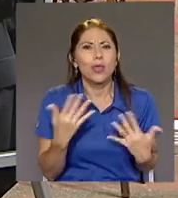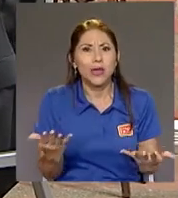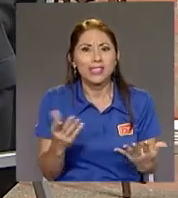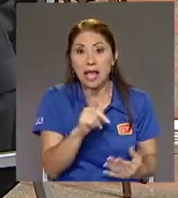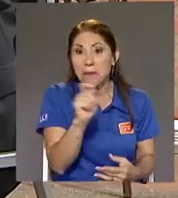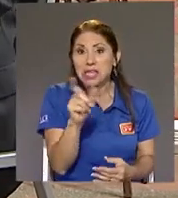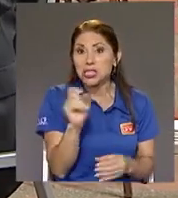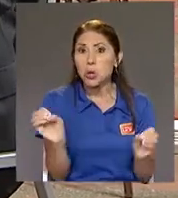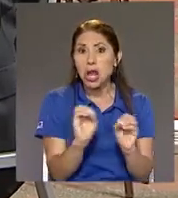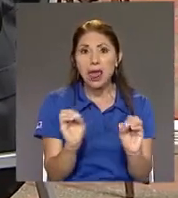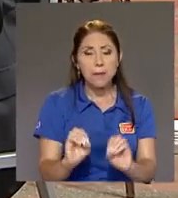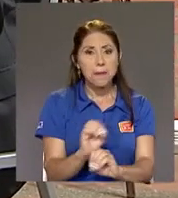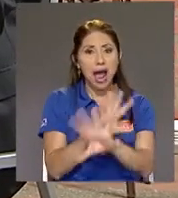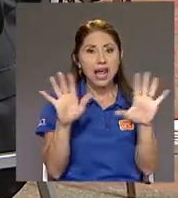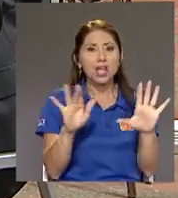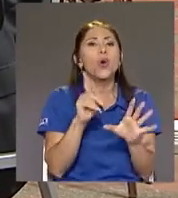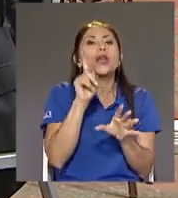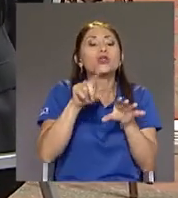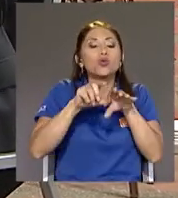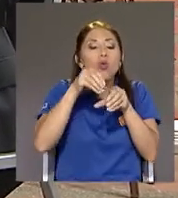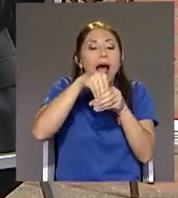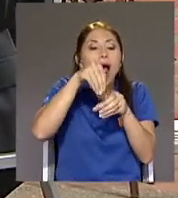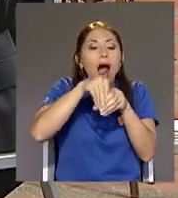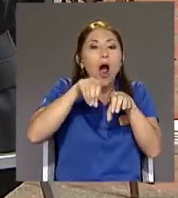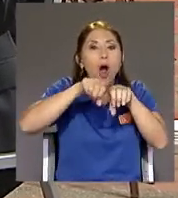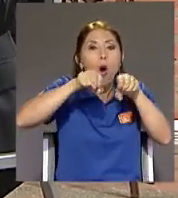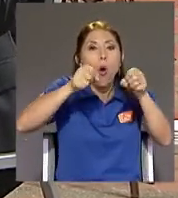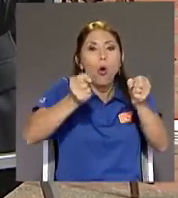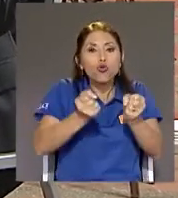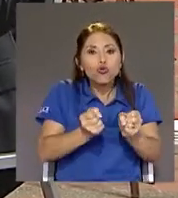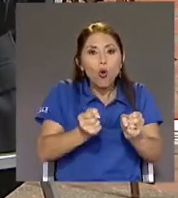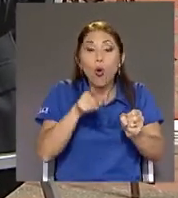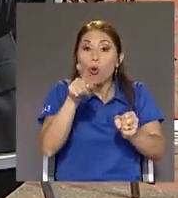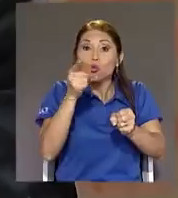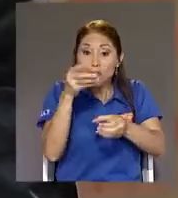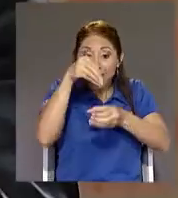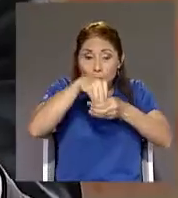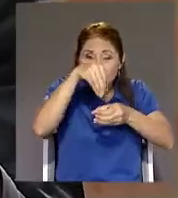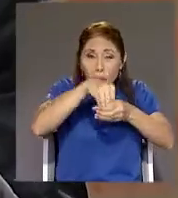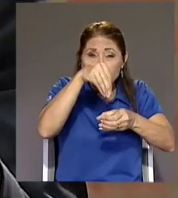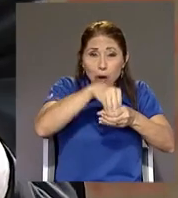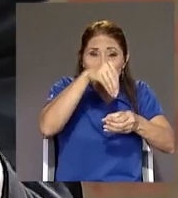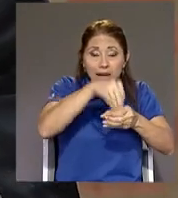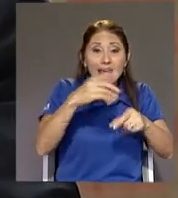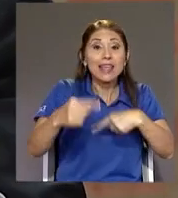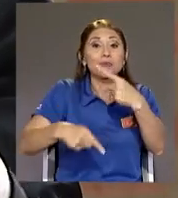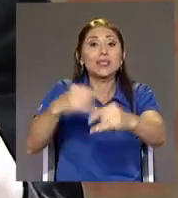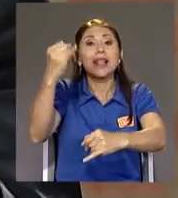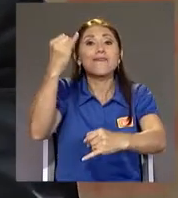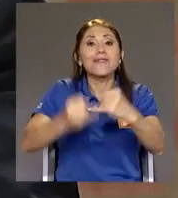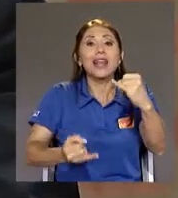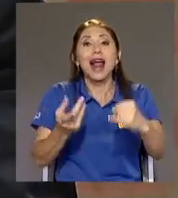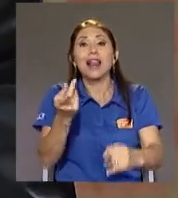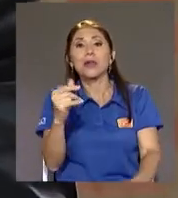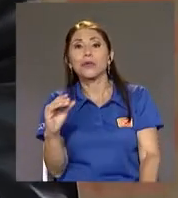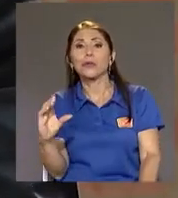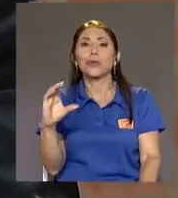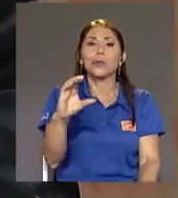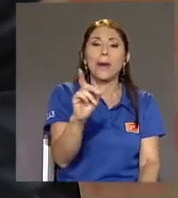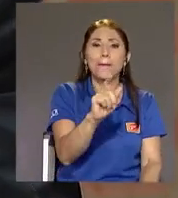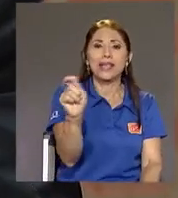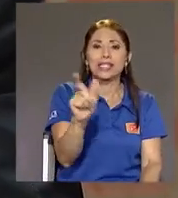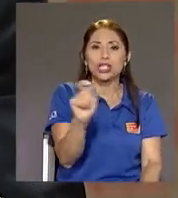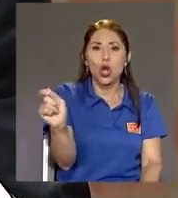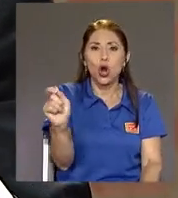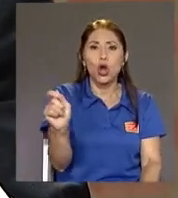Usted ahorra Durante un tiempo Y al final Te va a ganar Una pensión La relación Covecta Entre ese ahorro